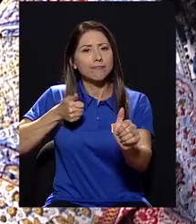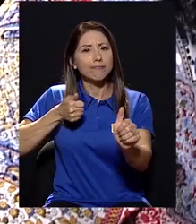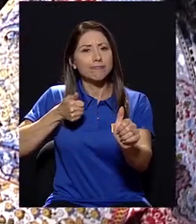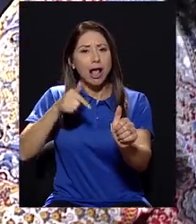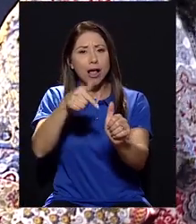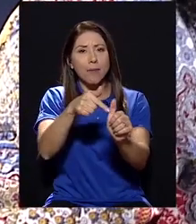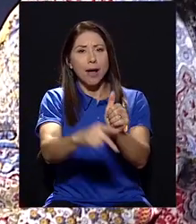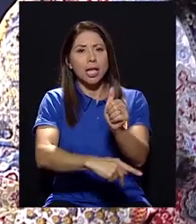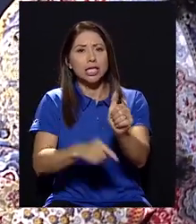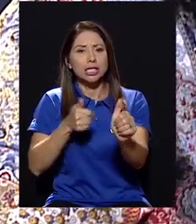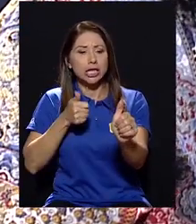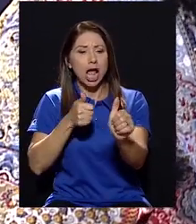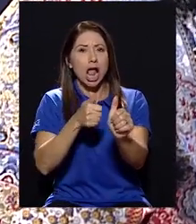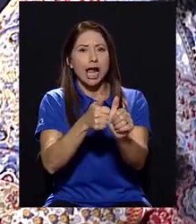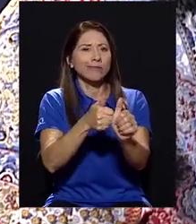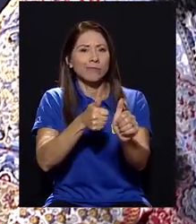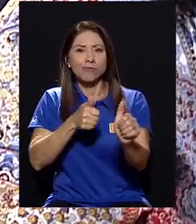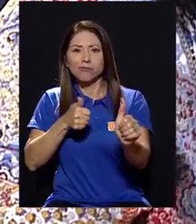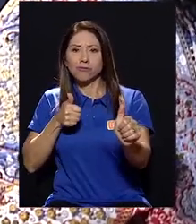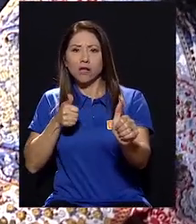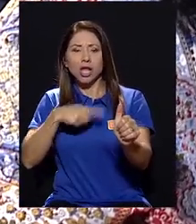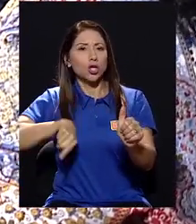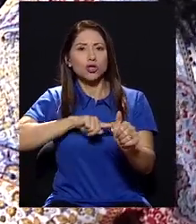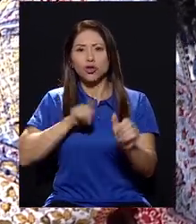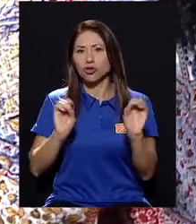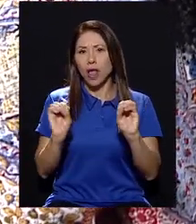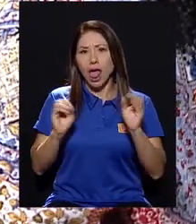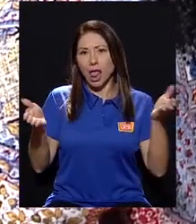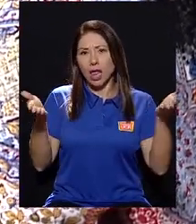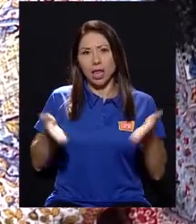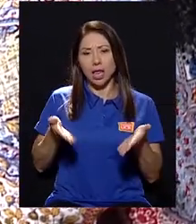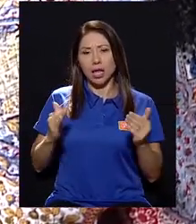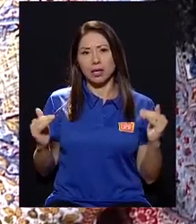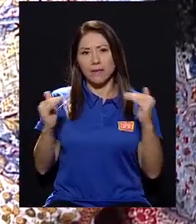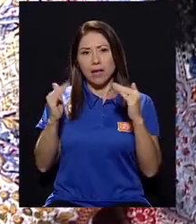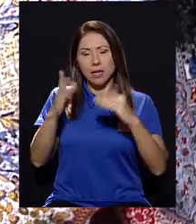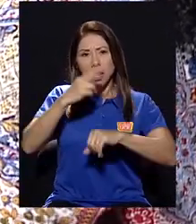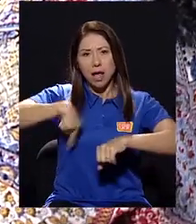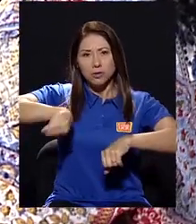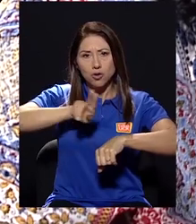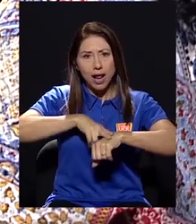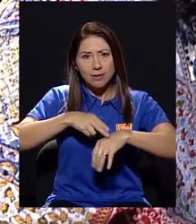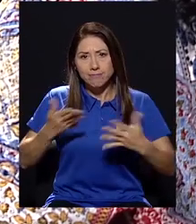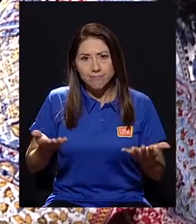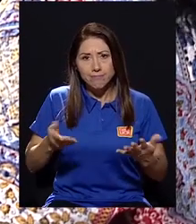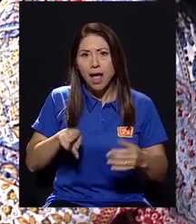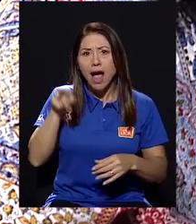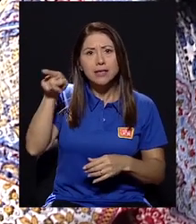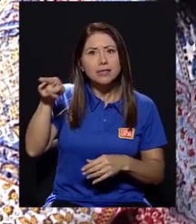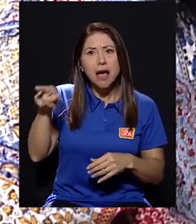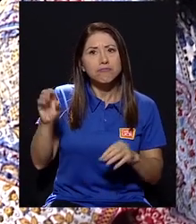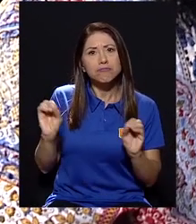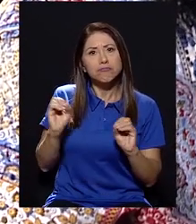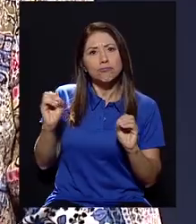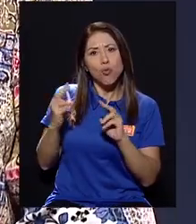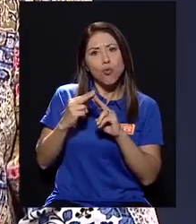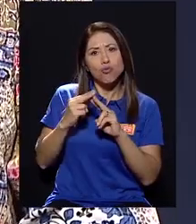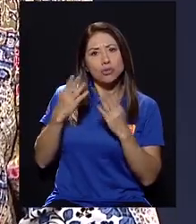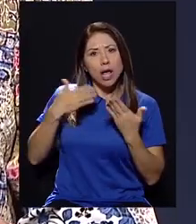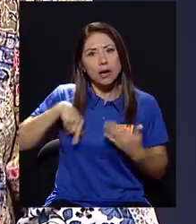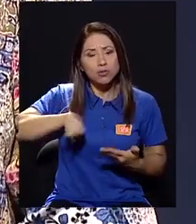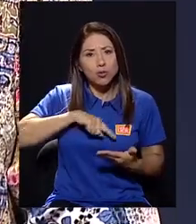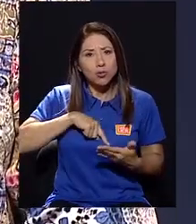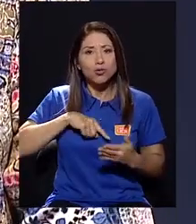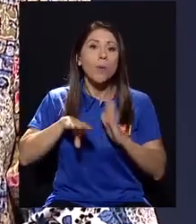resto del país. No teníamos tanta presencia a nivel nacional, éramos como muy desconocidos. Allá se hacía, digamos,